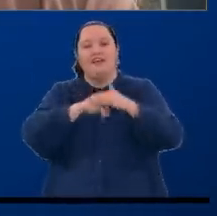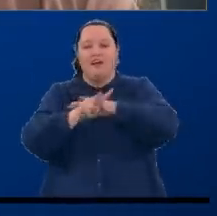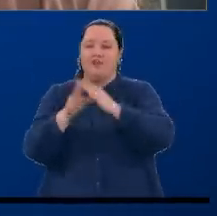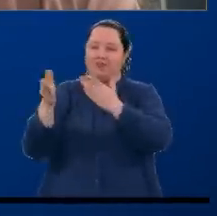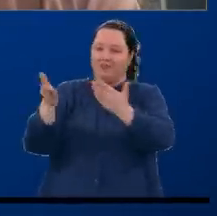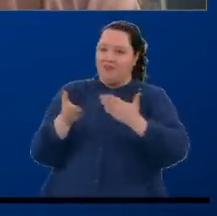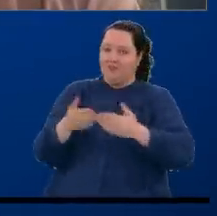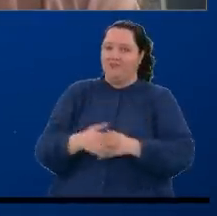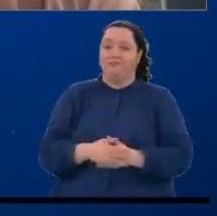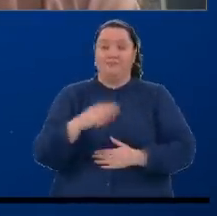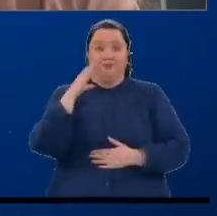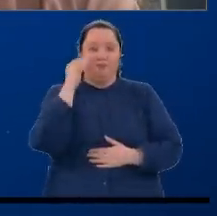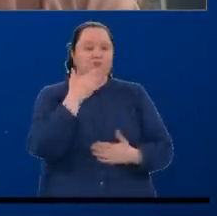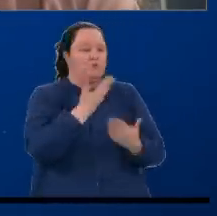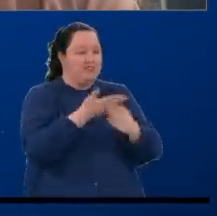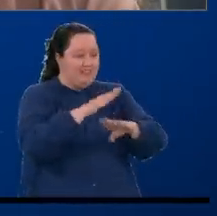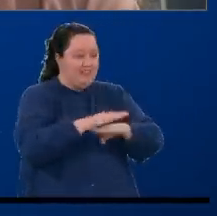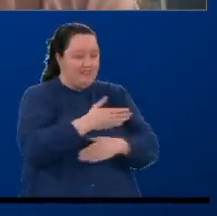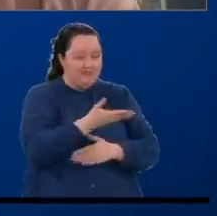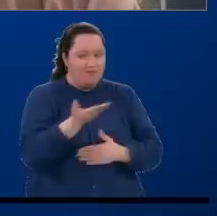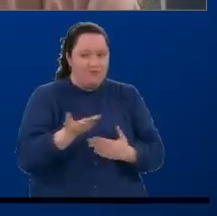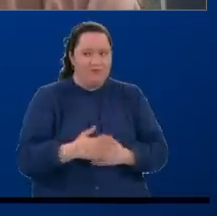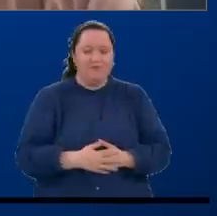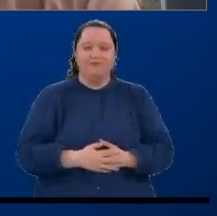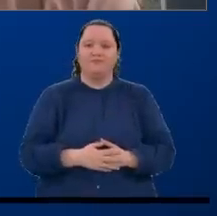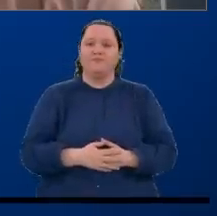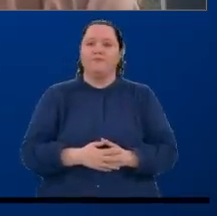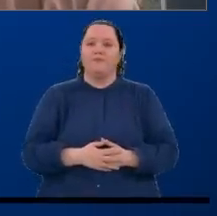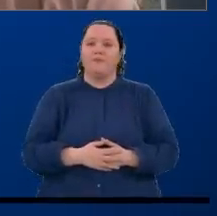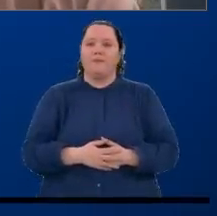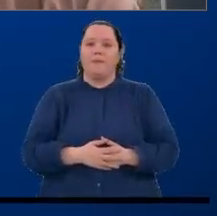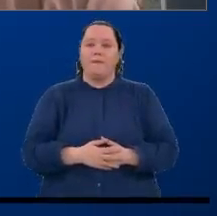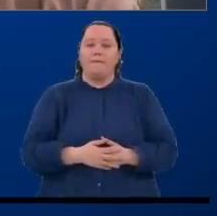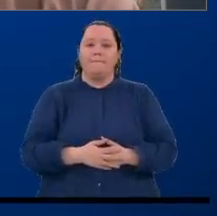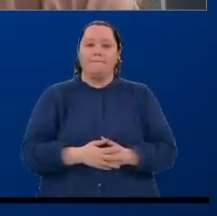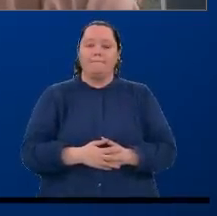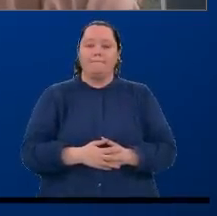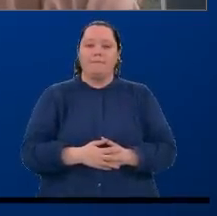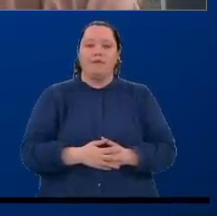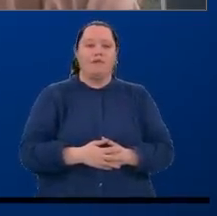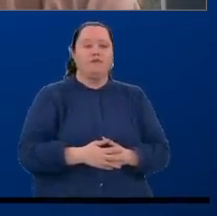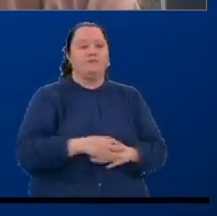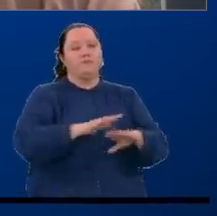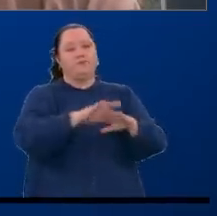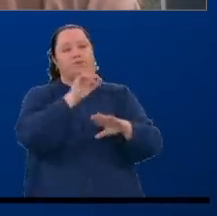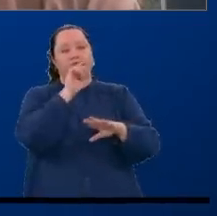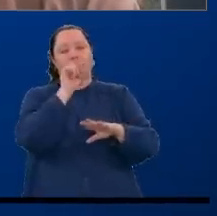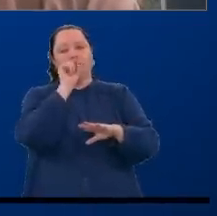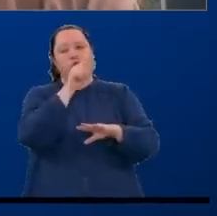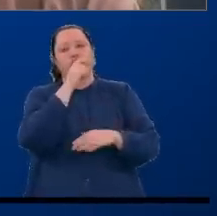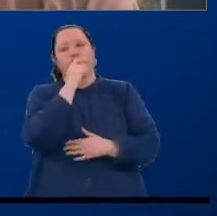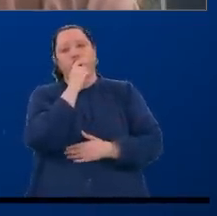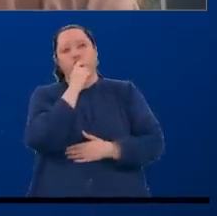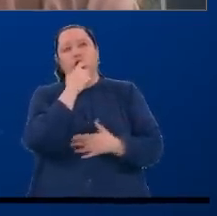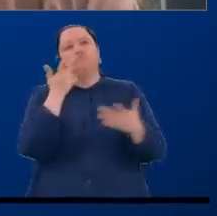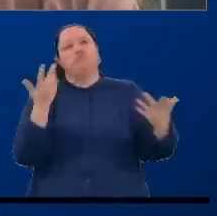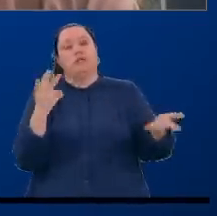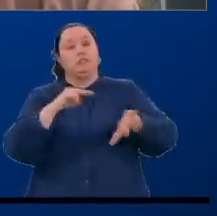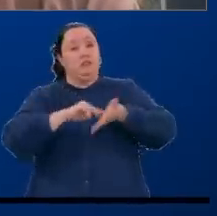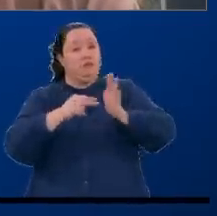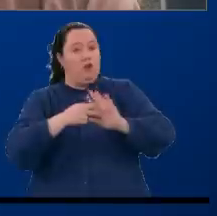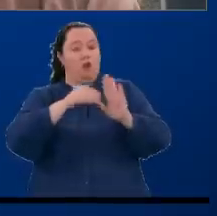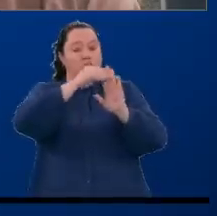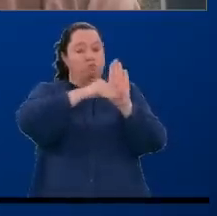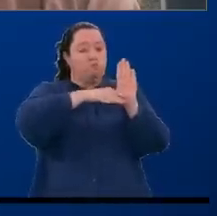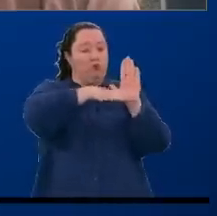Muy buenas tardes. ¿Cómo están ustedes? Ministro, así las cosas, ¿podemos asegurar nosotros hasta este punto que estamos ante una política